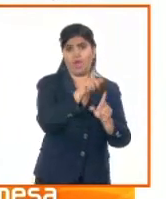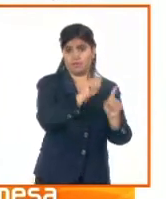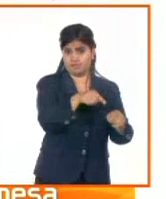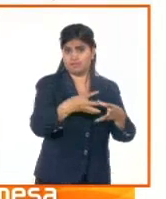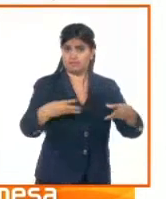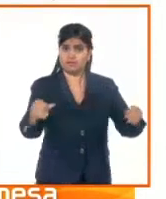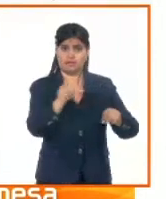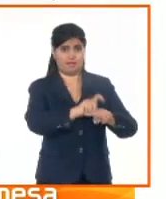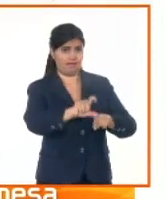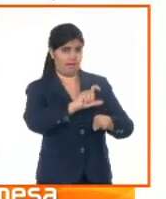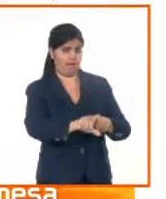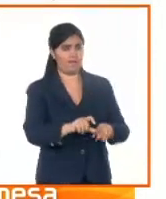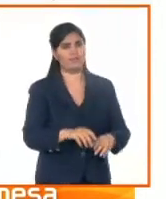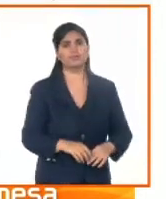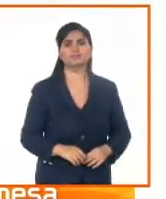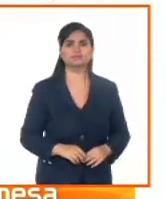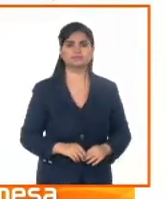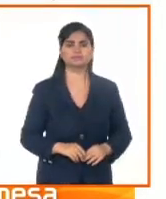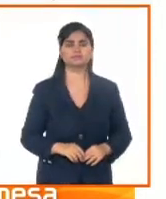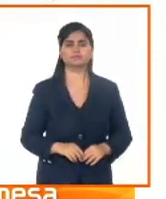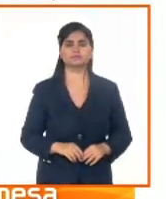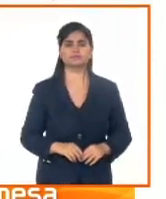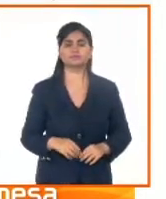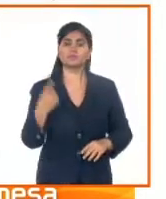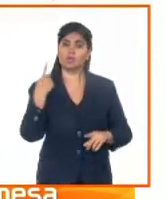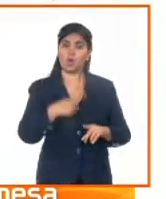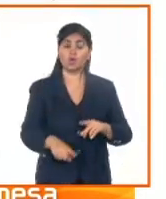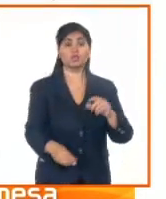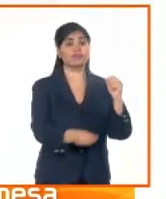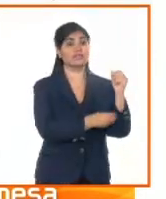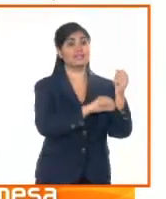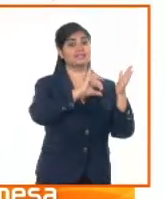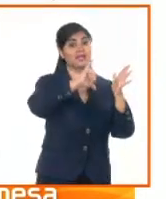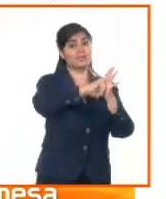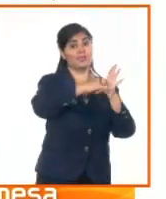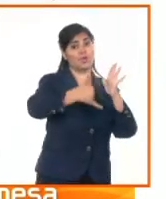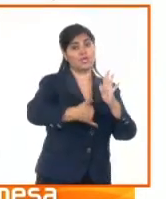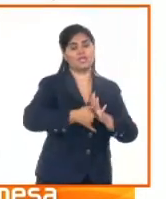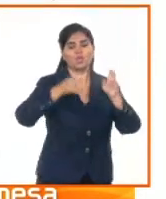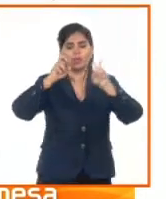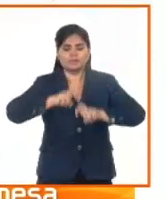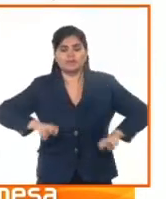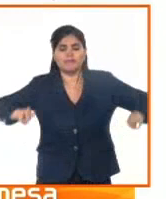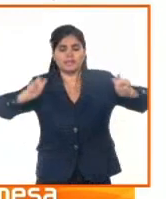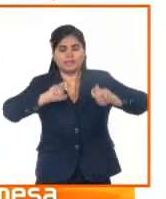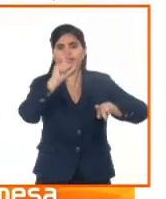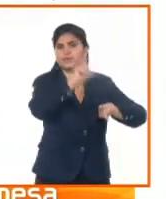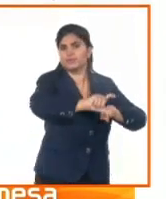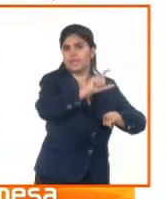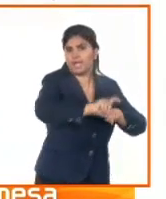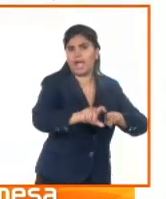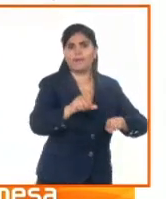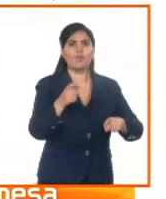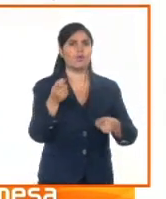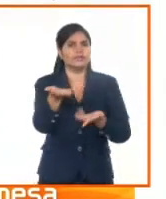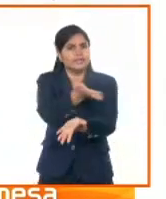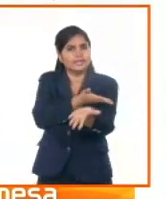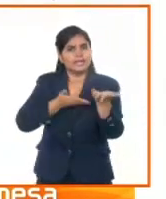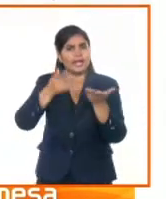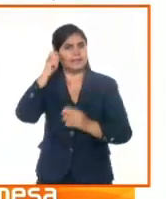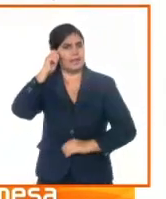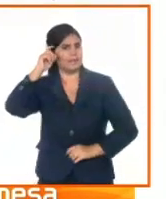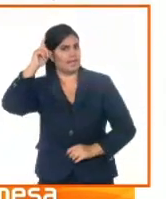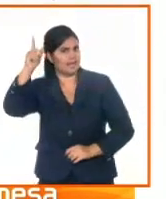aumentar el financiamiento multilateral de proyectos agrícolas, agroindustriales y de infraestructura para el transporte de mercancía